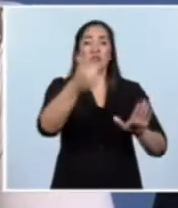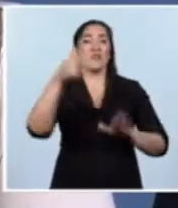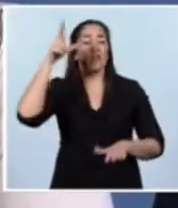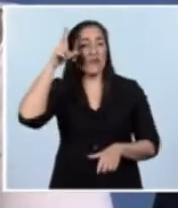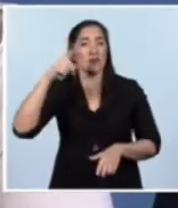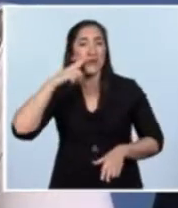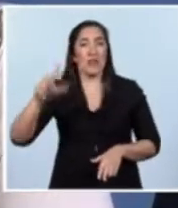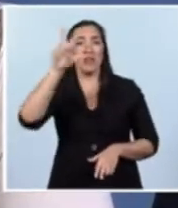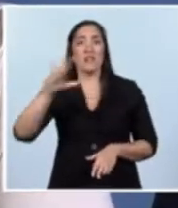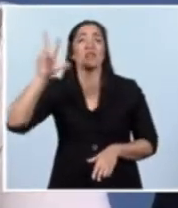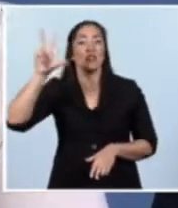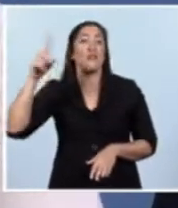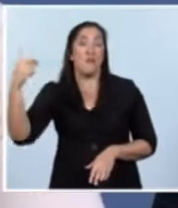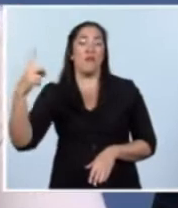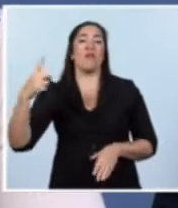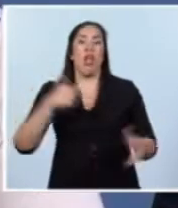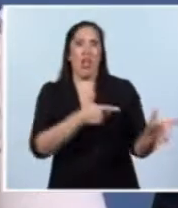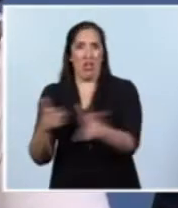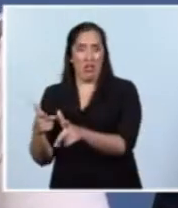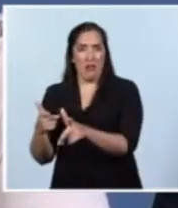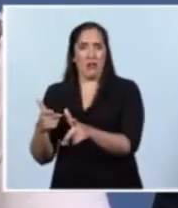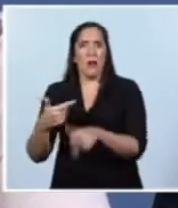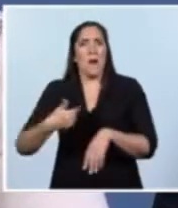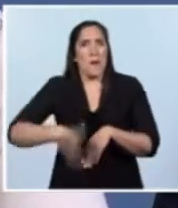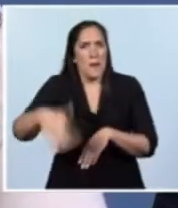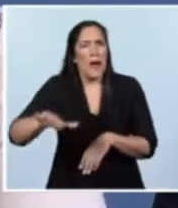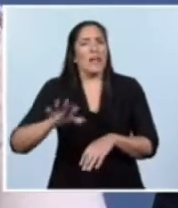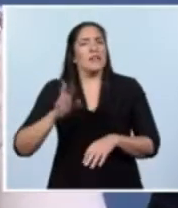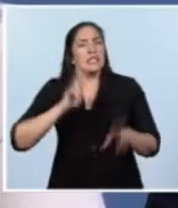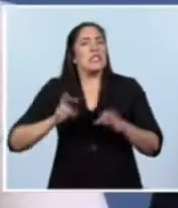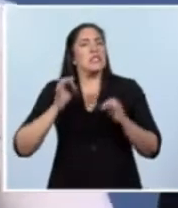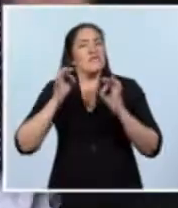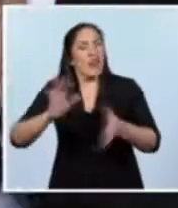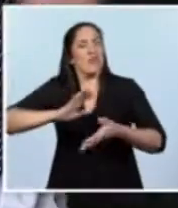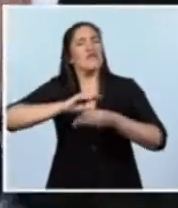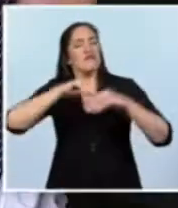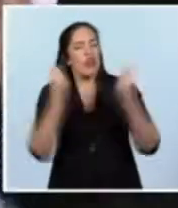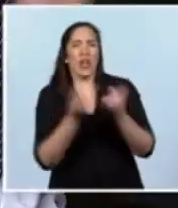.031 armas y vamos a llegar a las 300.000 armas.